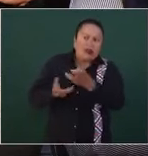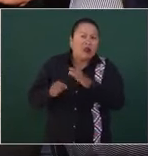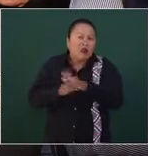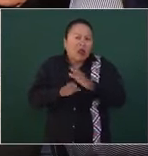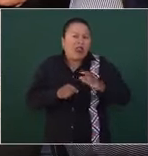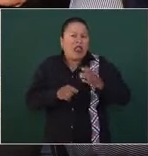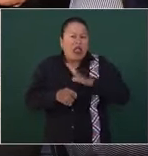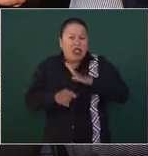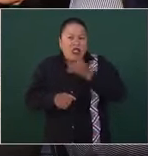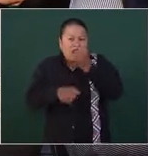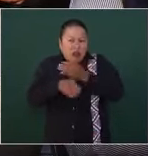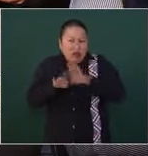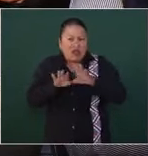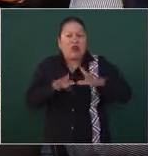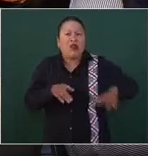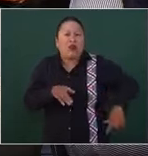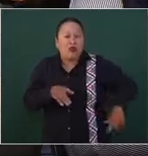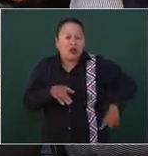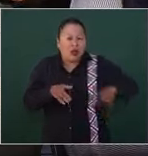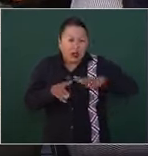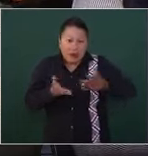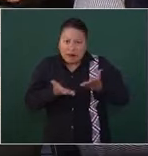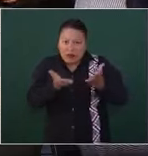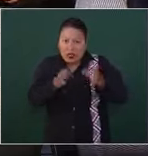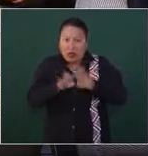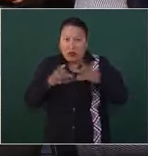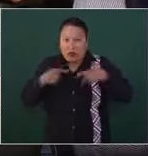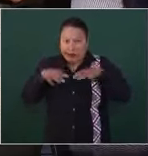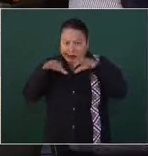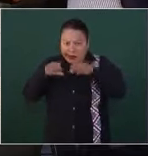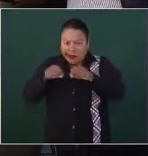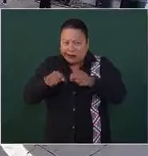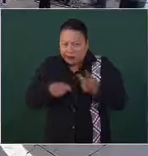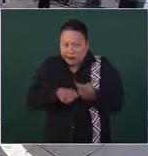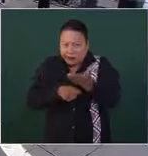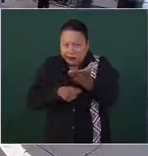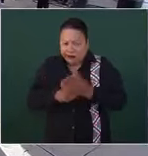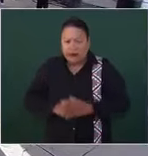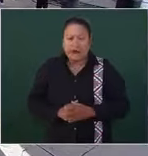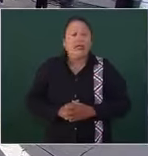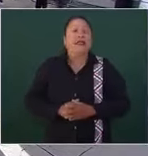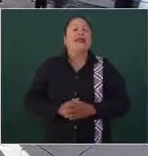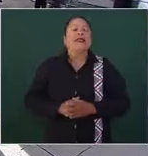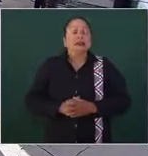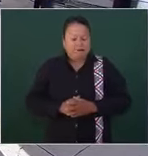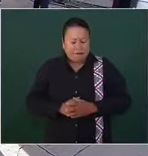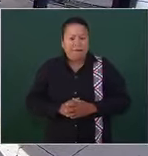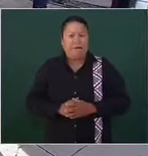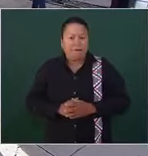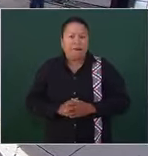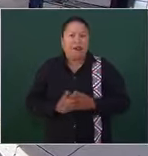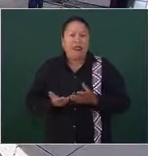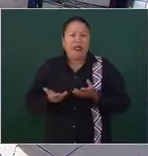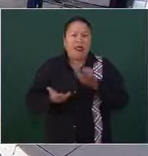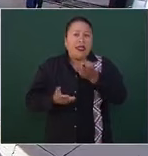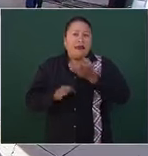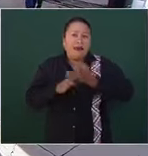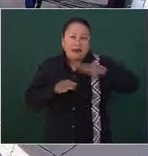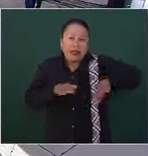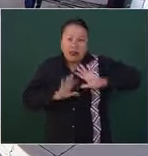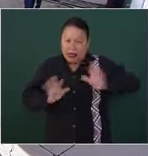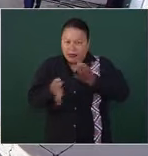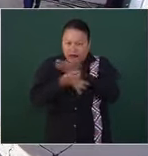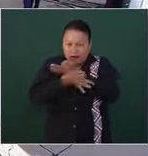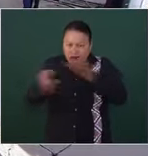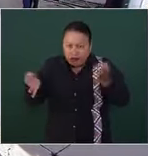tiene el gobierno federal sobre la captura de este sujeto. Muchísimas gracias. Pues es lo que ya se informó,